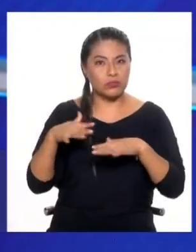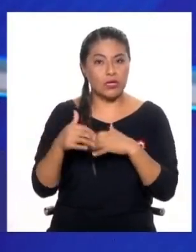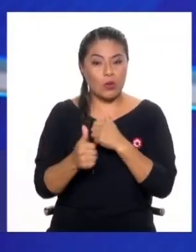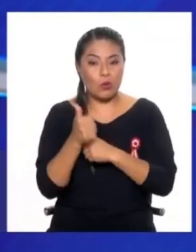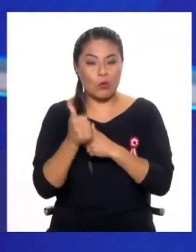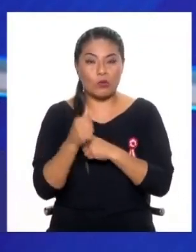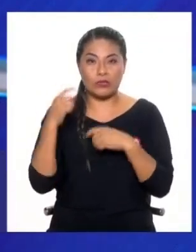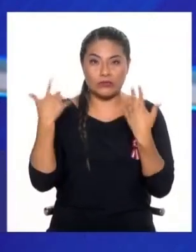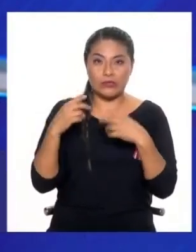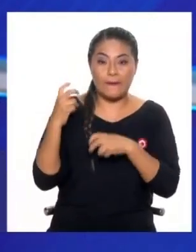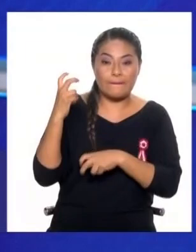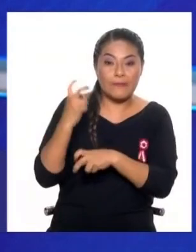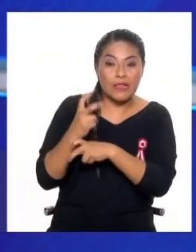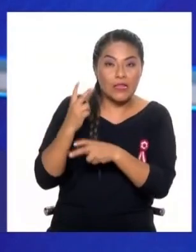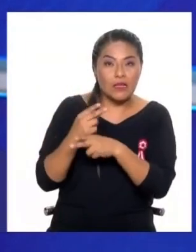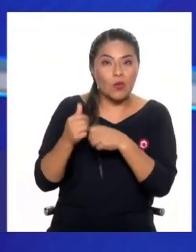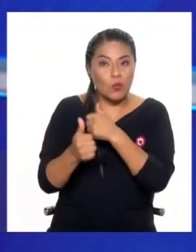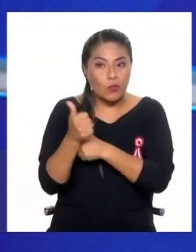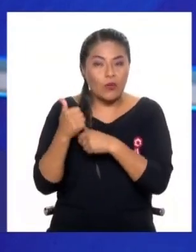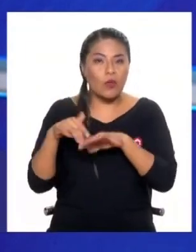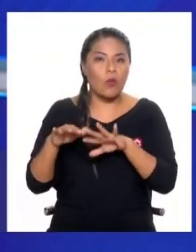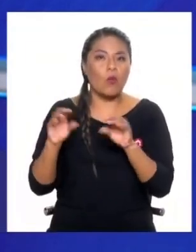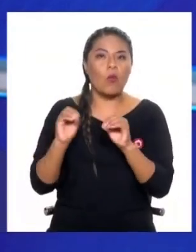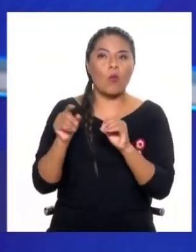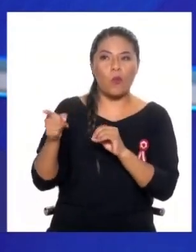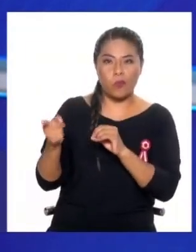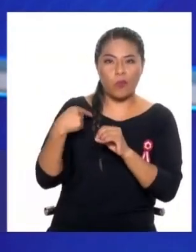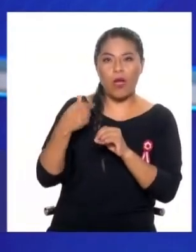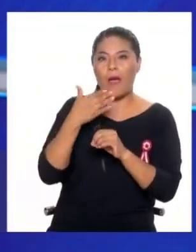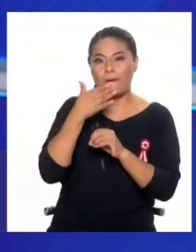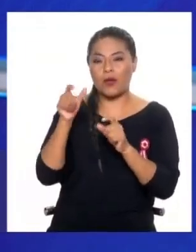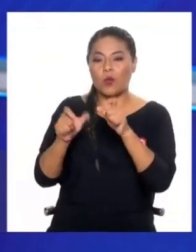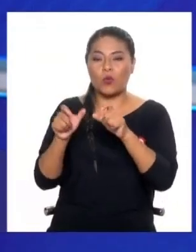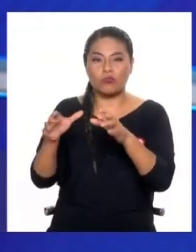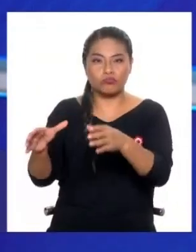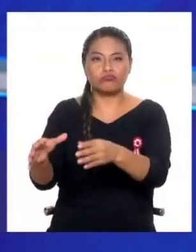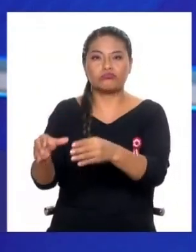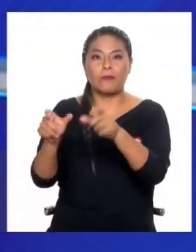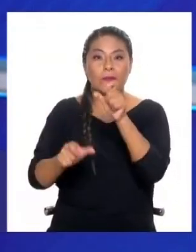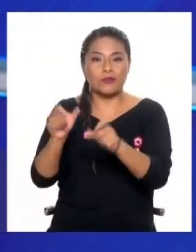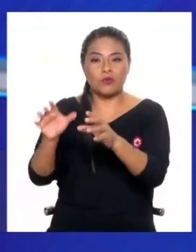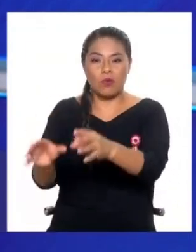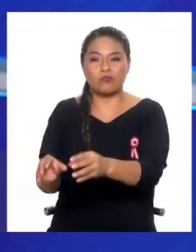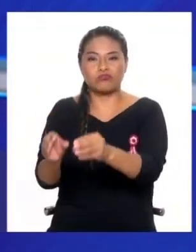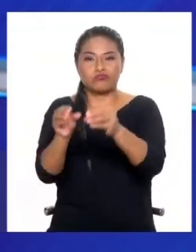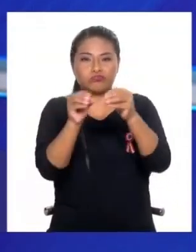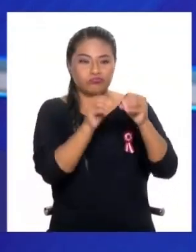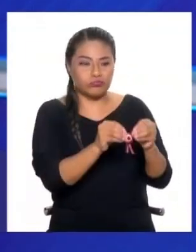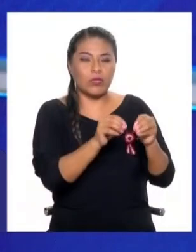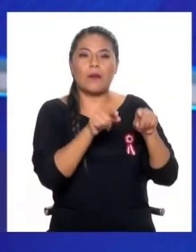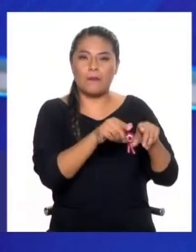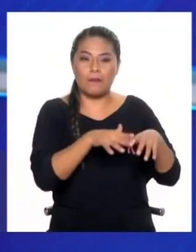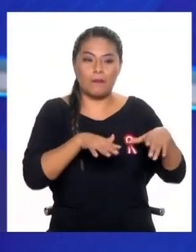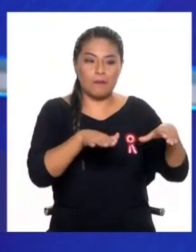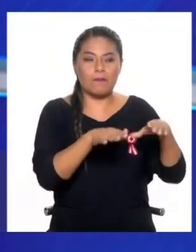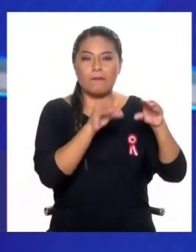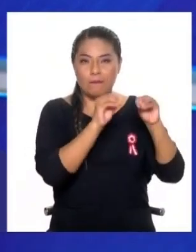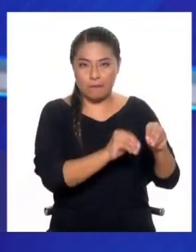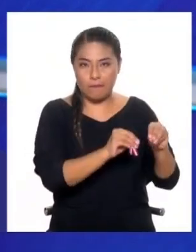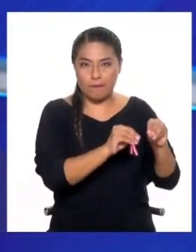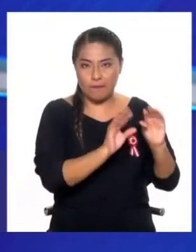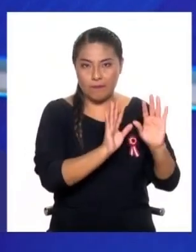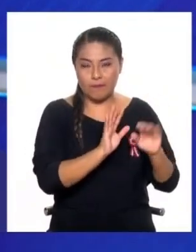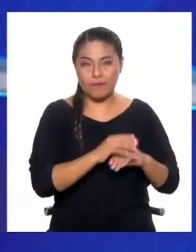mitigable, es lo que acabas muy bien de mencionar, es retirar esa población para llevarla a una zona segura. Ahora,